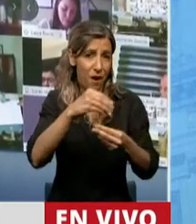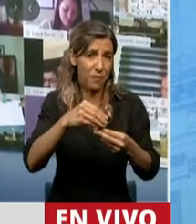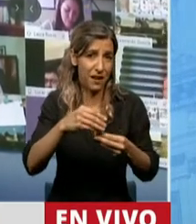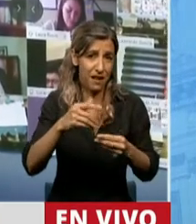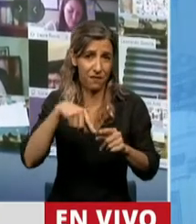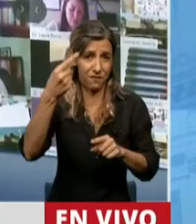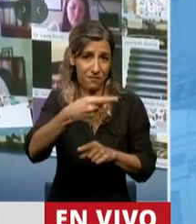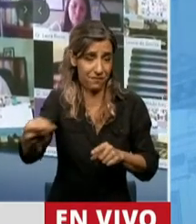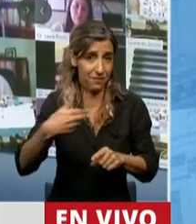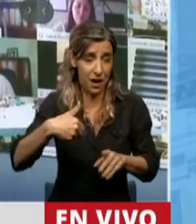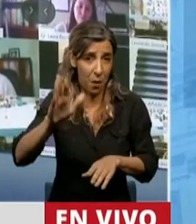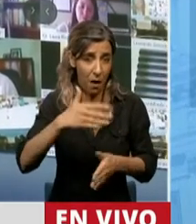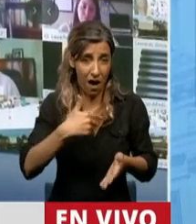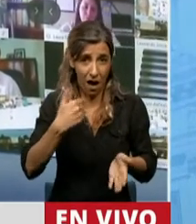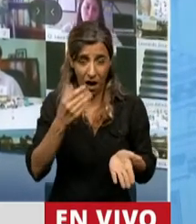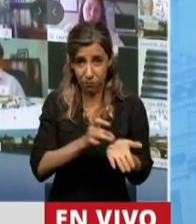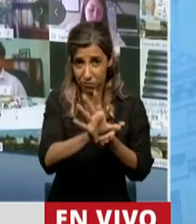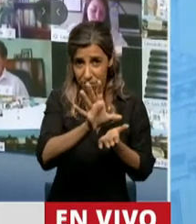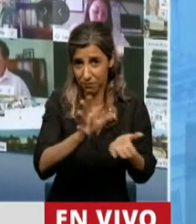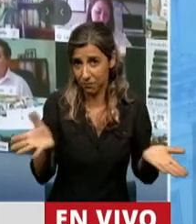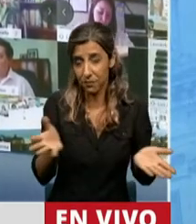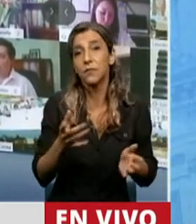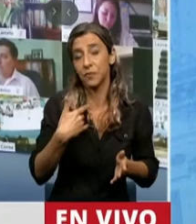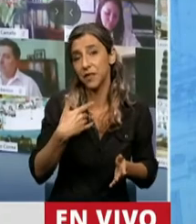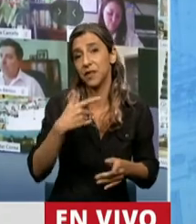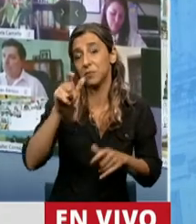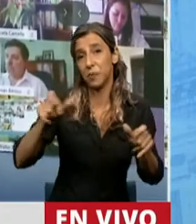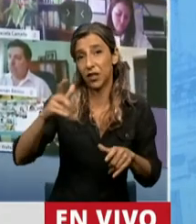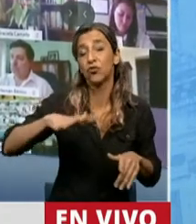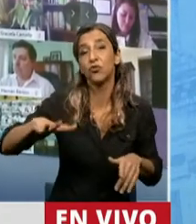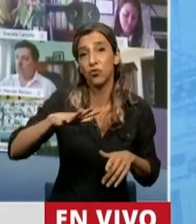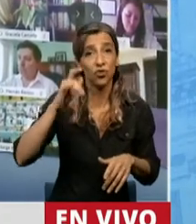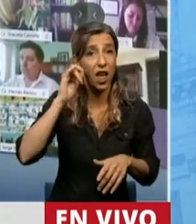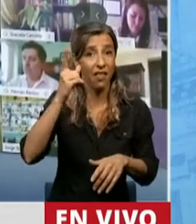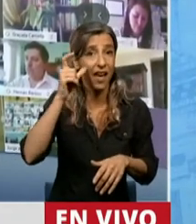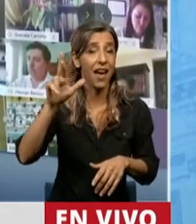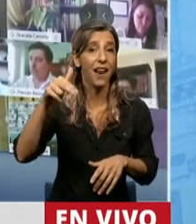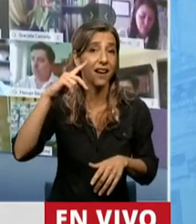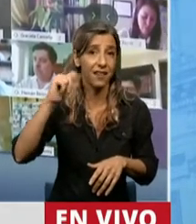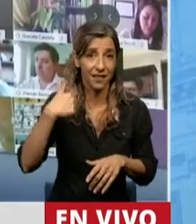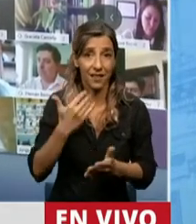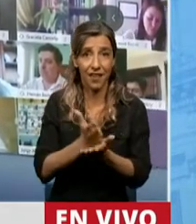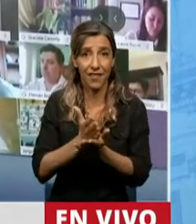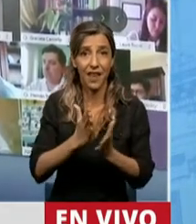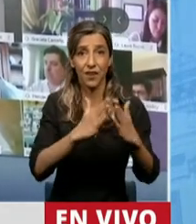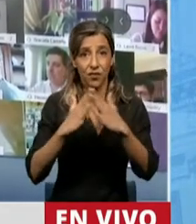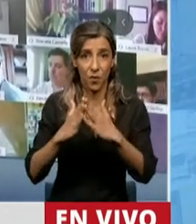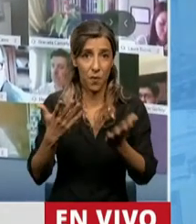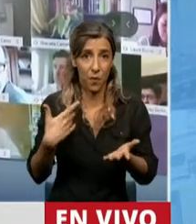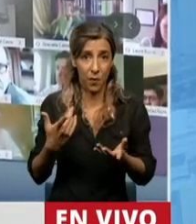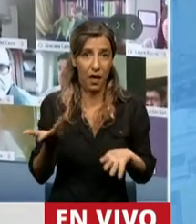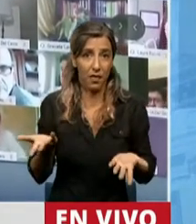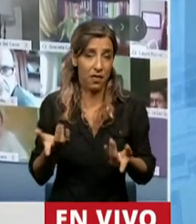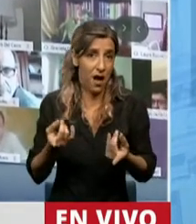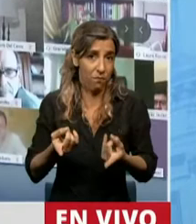reclamando el derecho a la vivienda en Guernica. Y digo esto porque además no solamente los